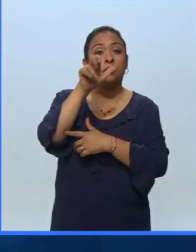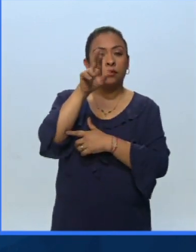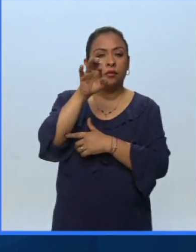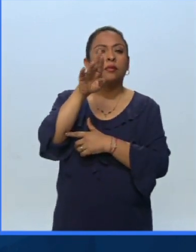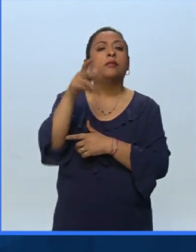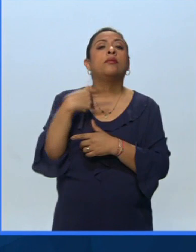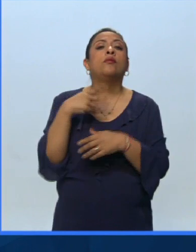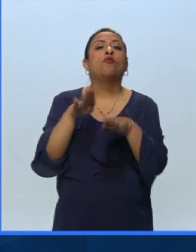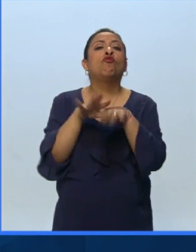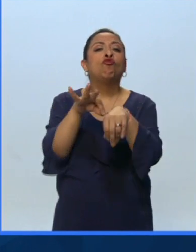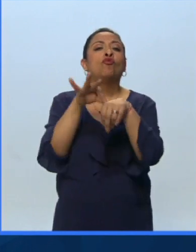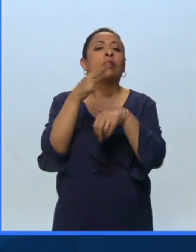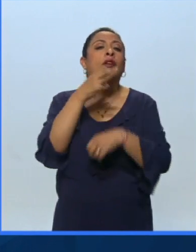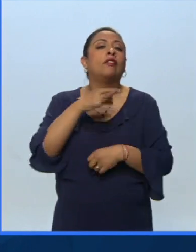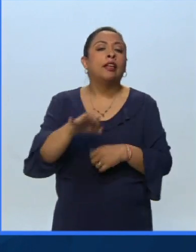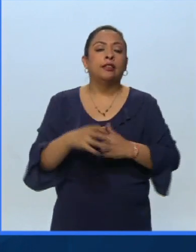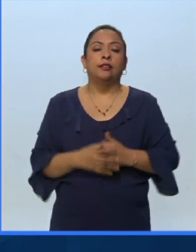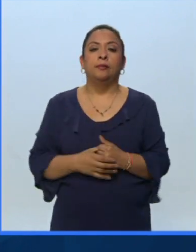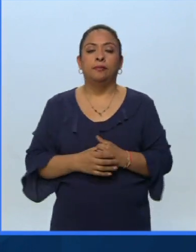¿cómo se vive la fiesta?